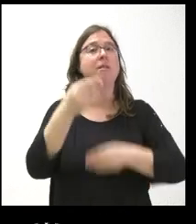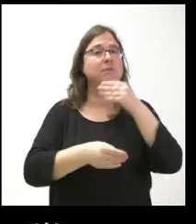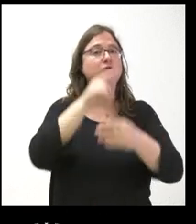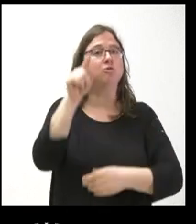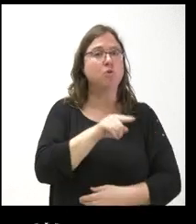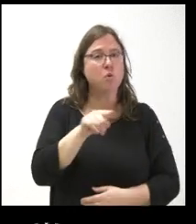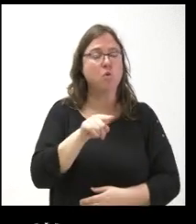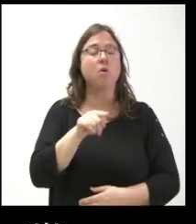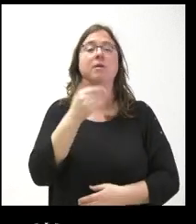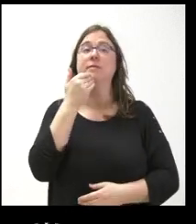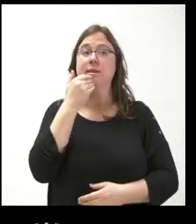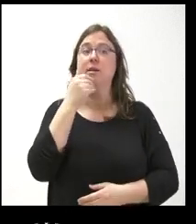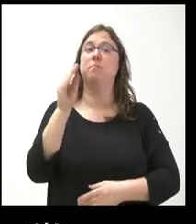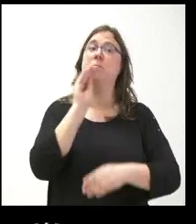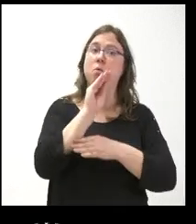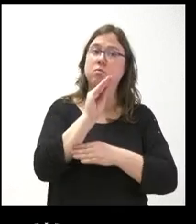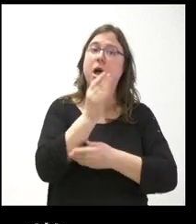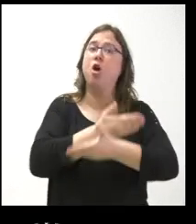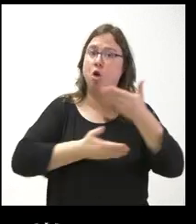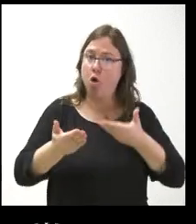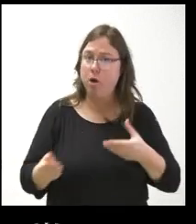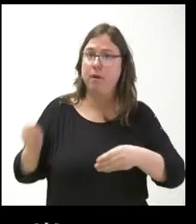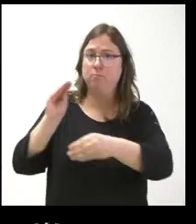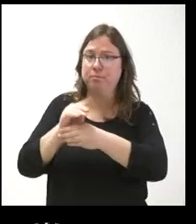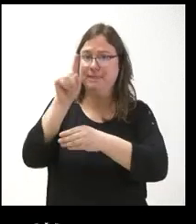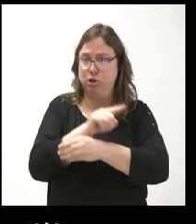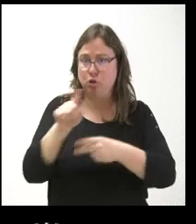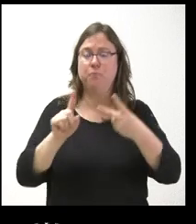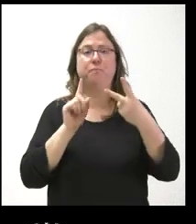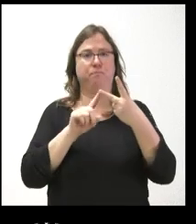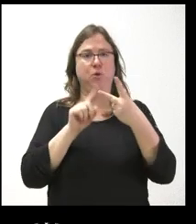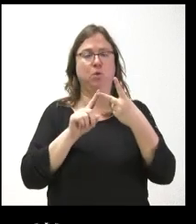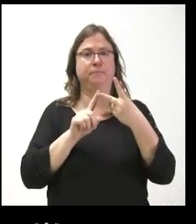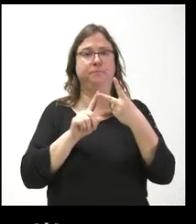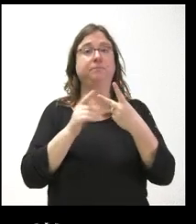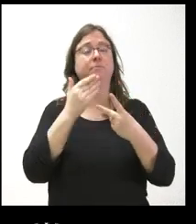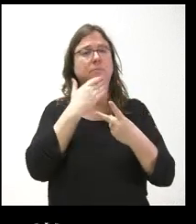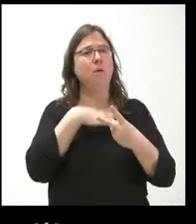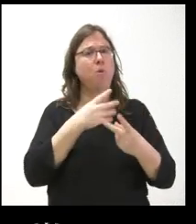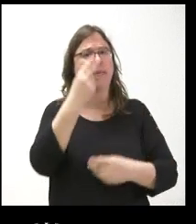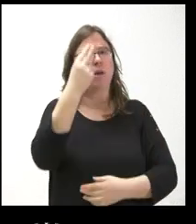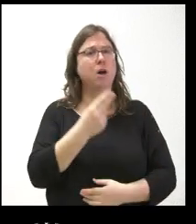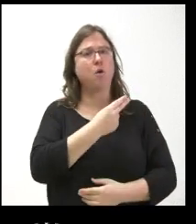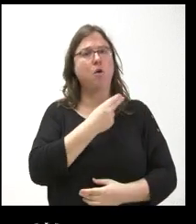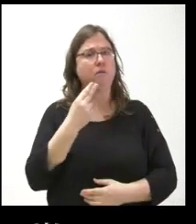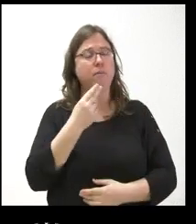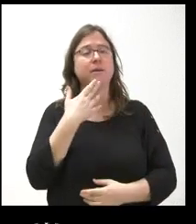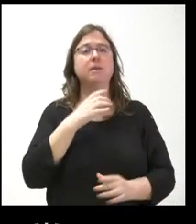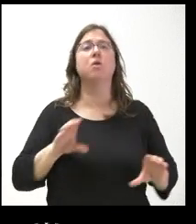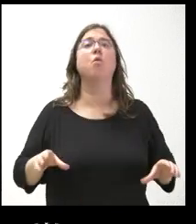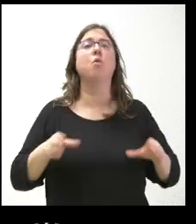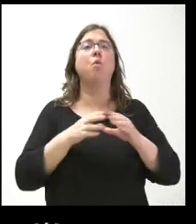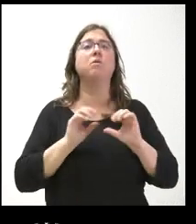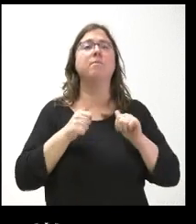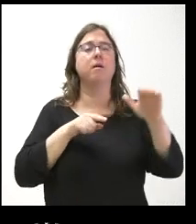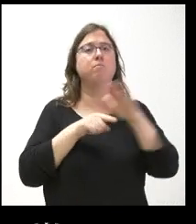dispuestos a colaborar con la financiación de esta nueva instalación. Y en segundo lugar, si nos podría confirmar que la Junta ha iniciado los